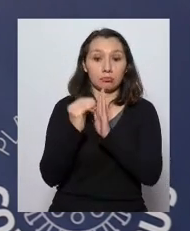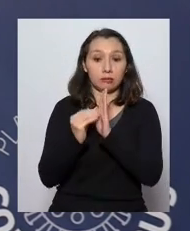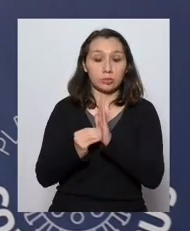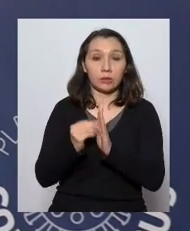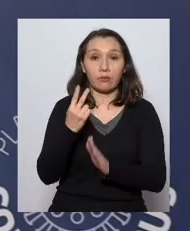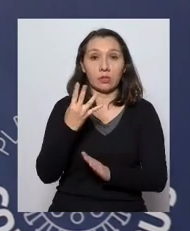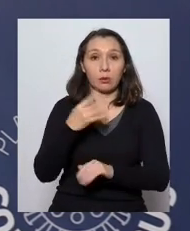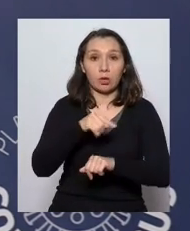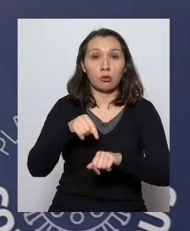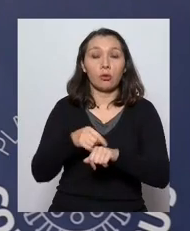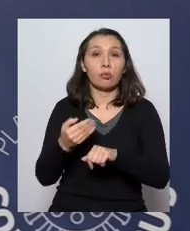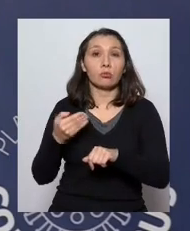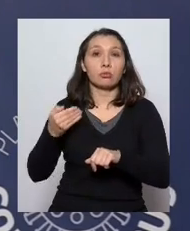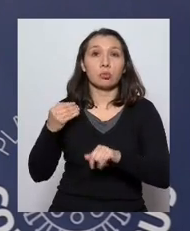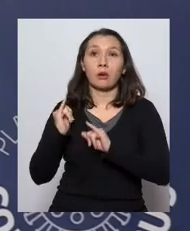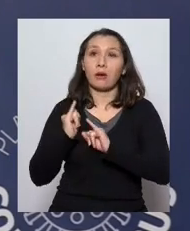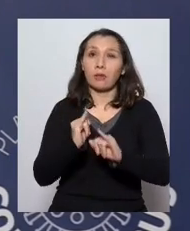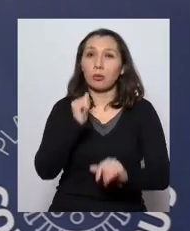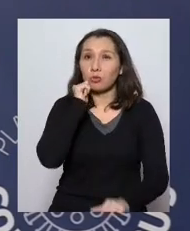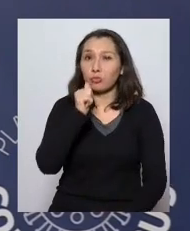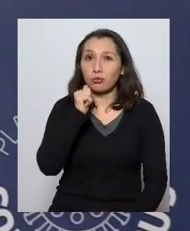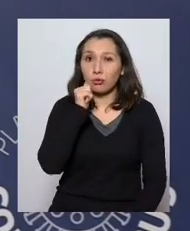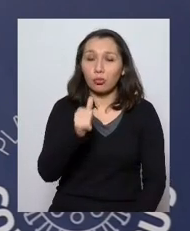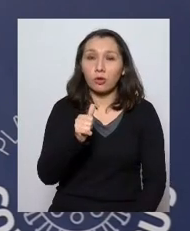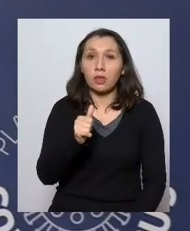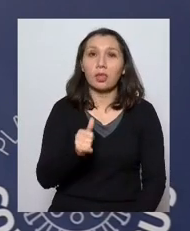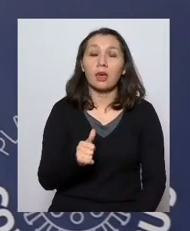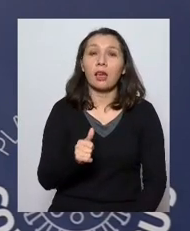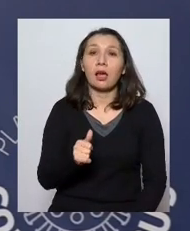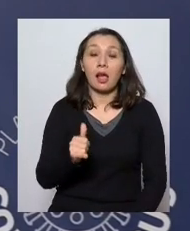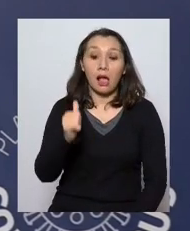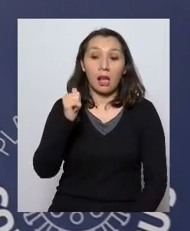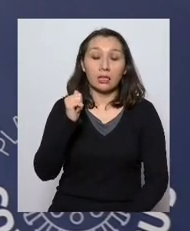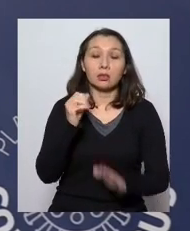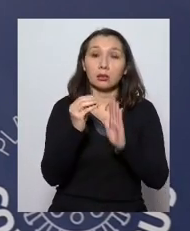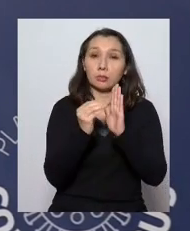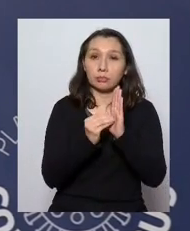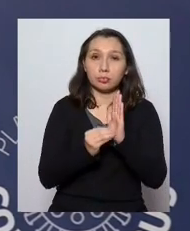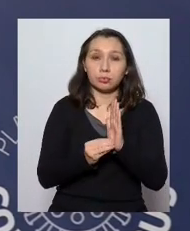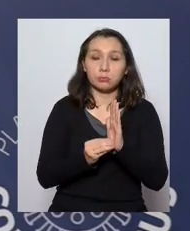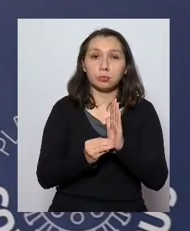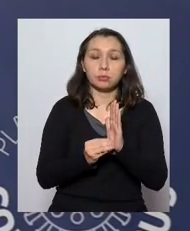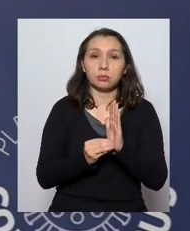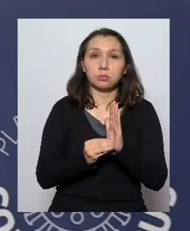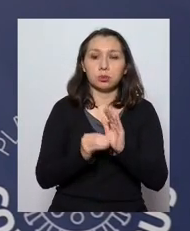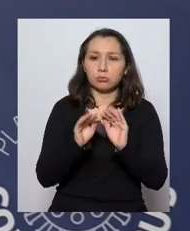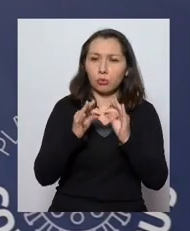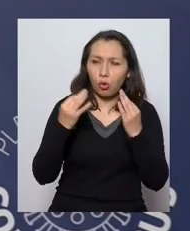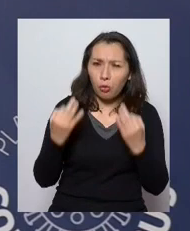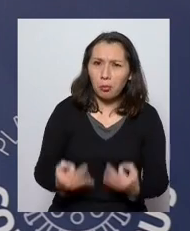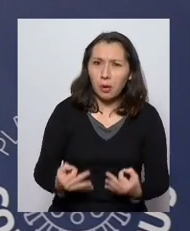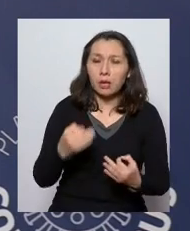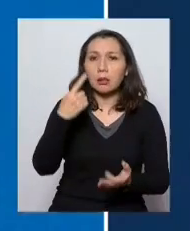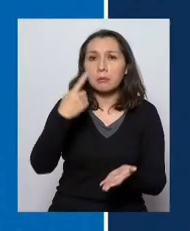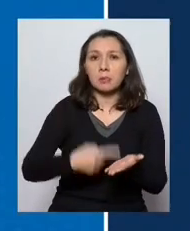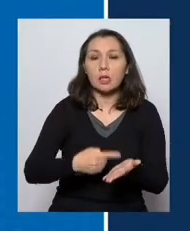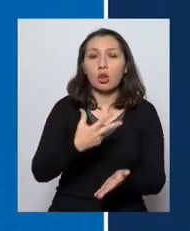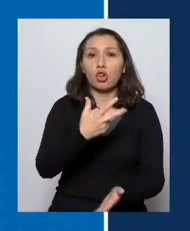últimas 24 horas, como informamos todos los días? En el día de ayer se registraron un total de 1